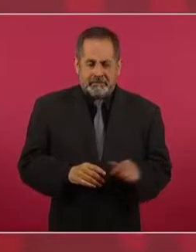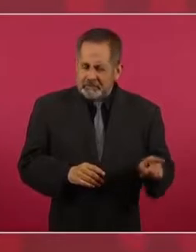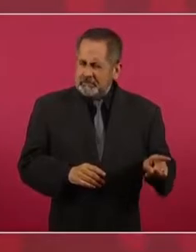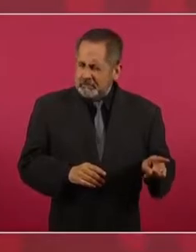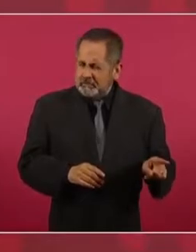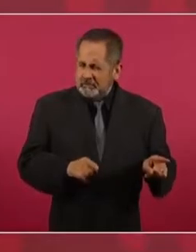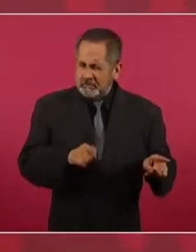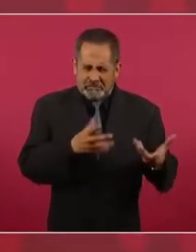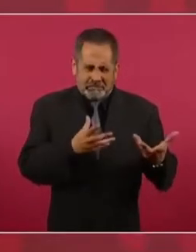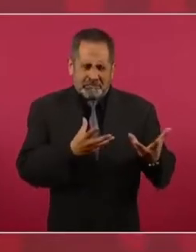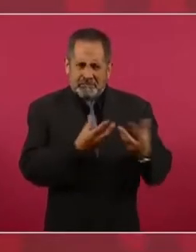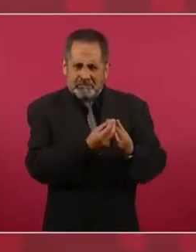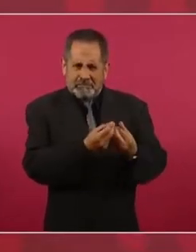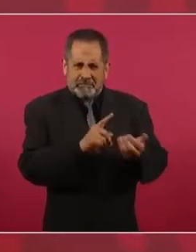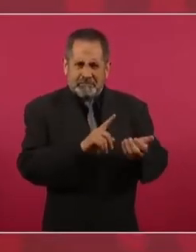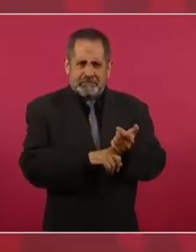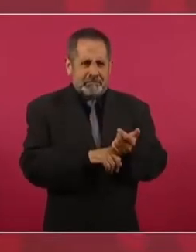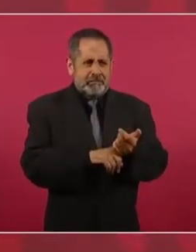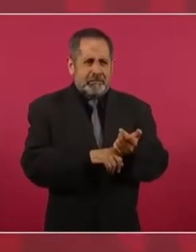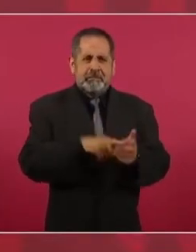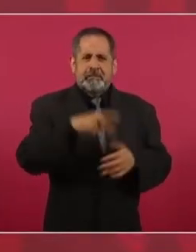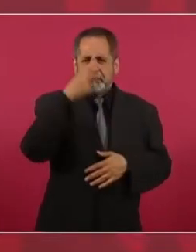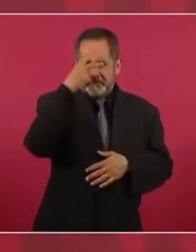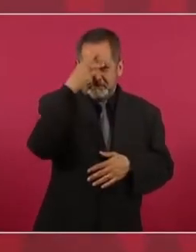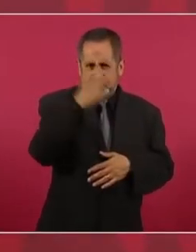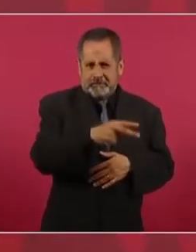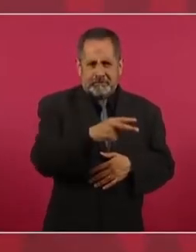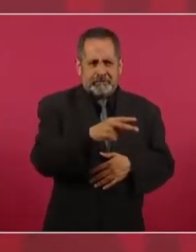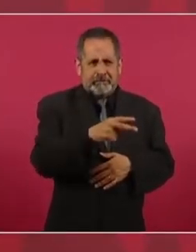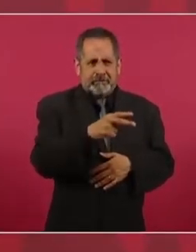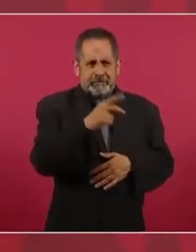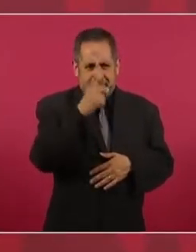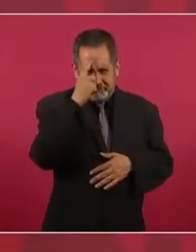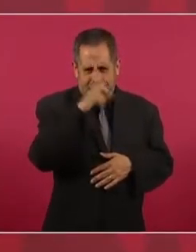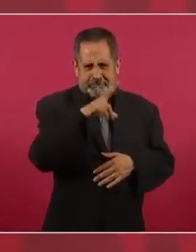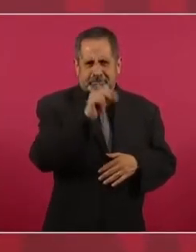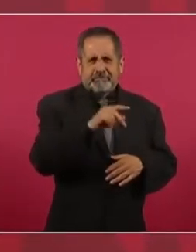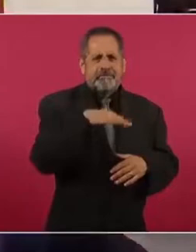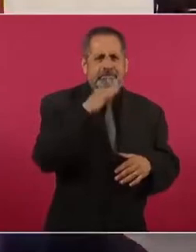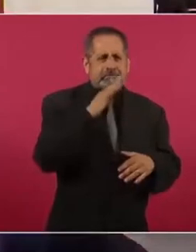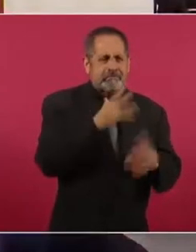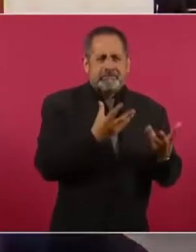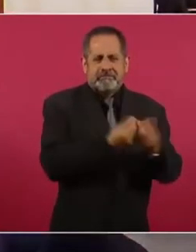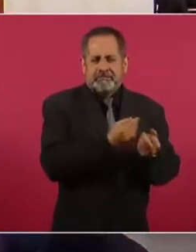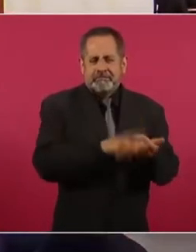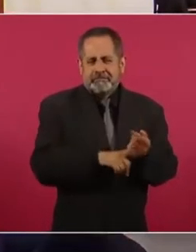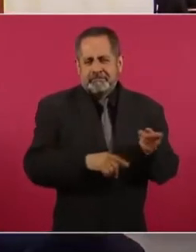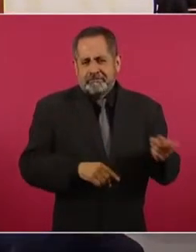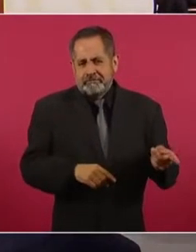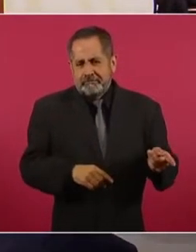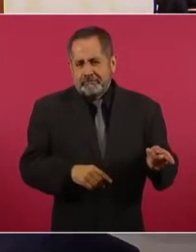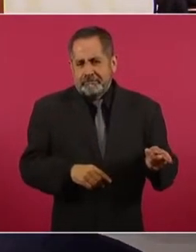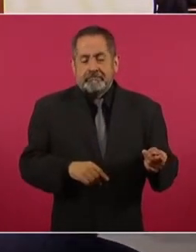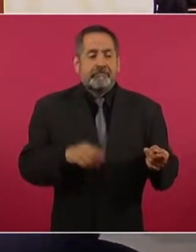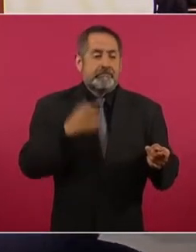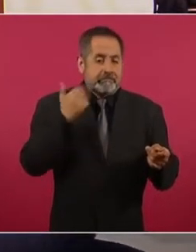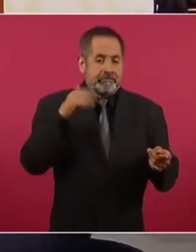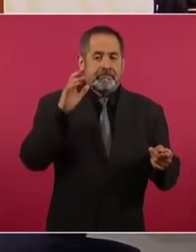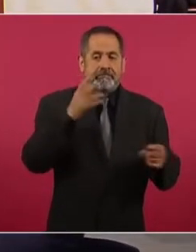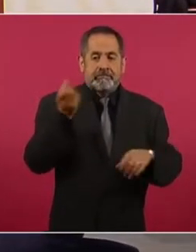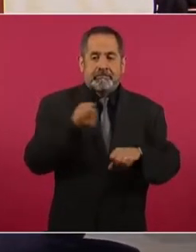Pertenece a mexicanos a favor de la corrupción, de la función pública.